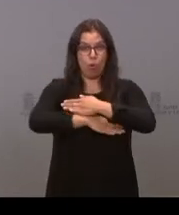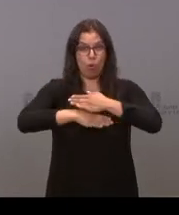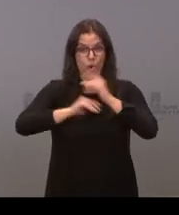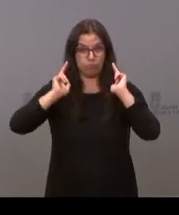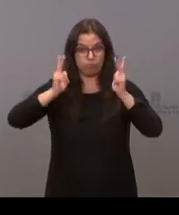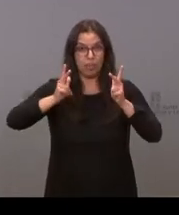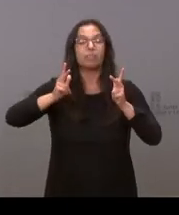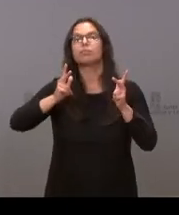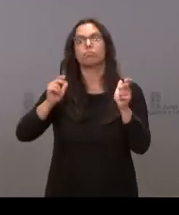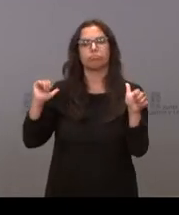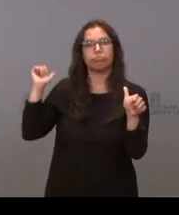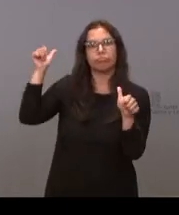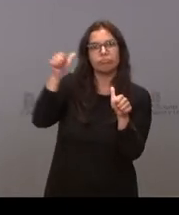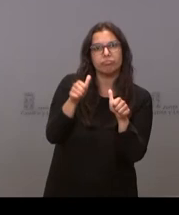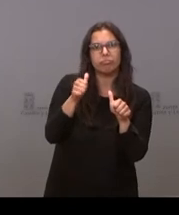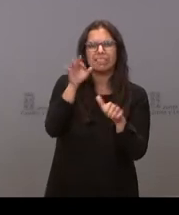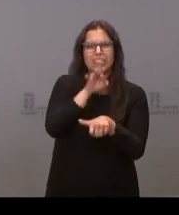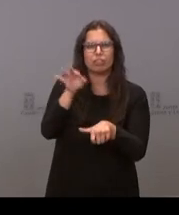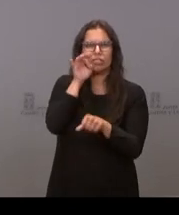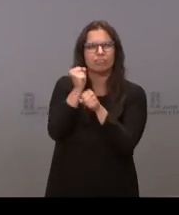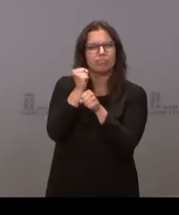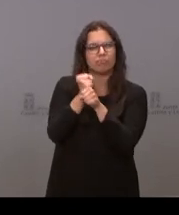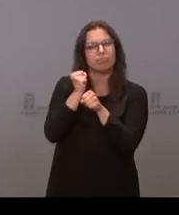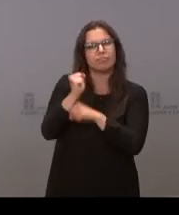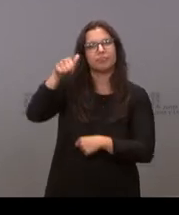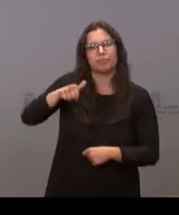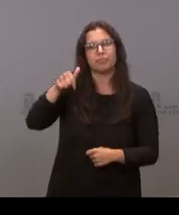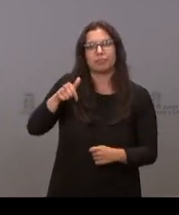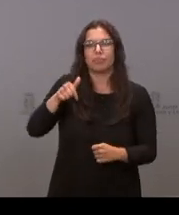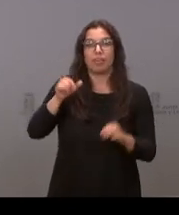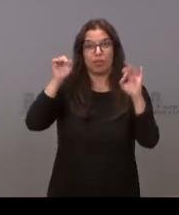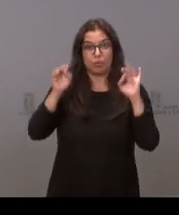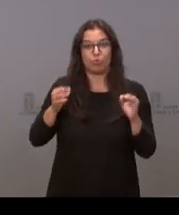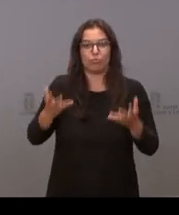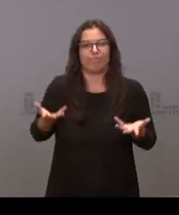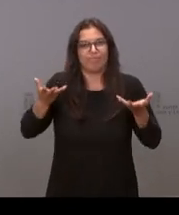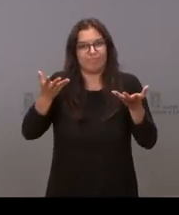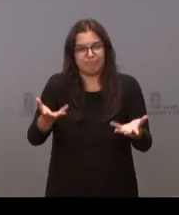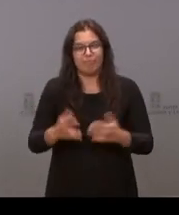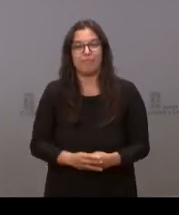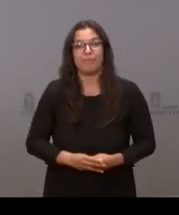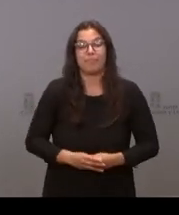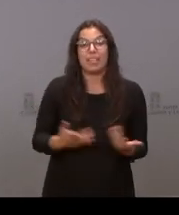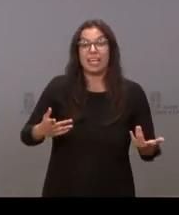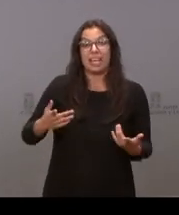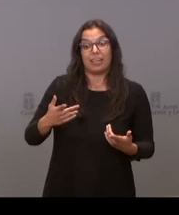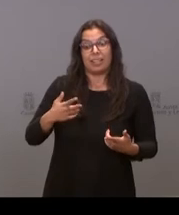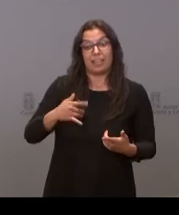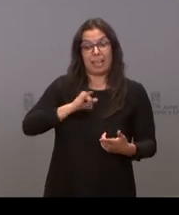han trabajado durante siglos han estado dispuestos precisamente a eso. Ese es el ánimo con el que